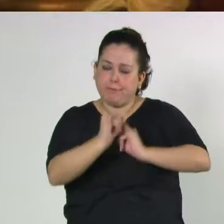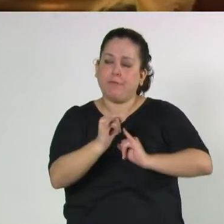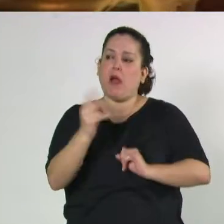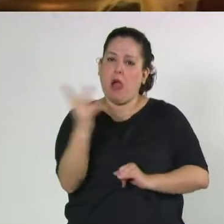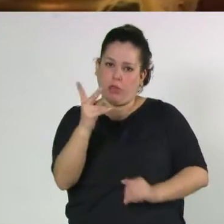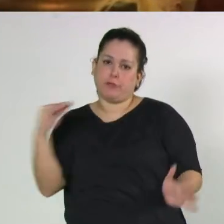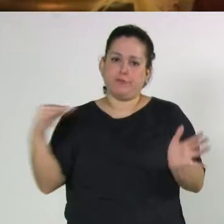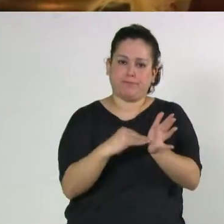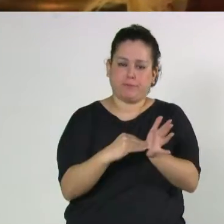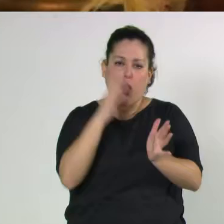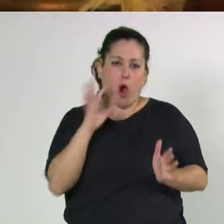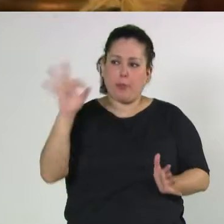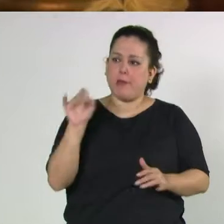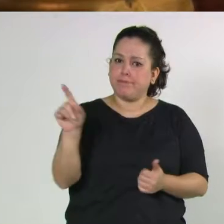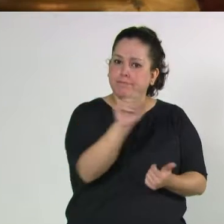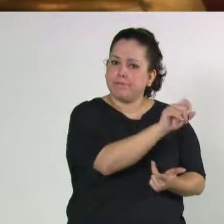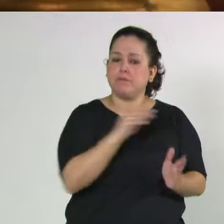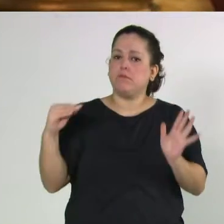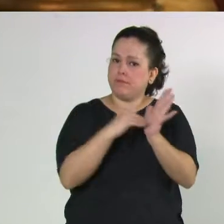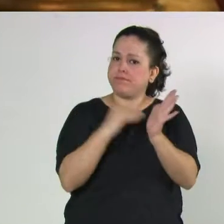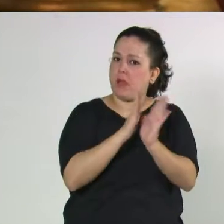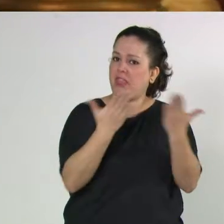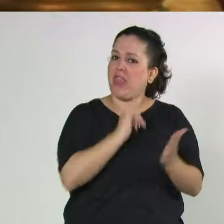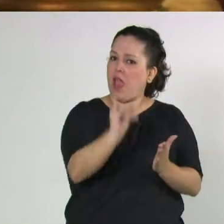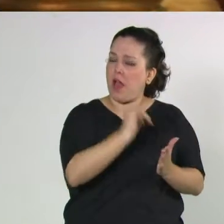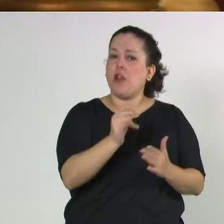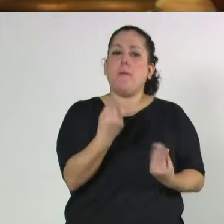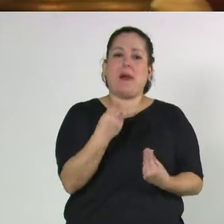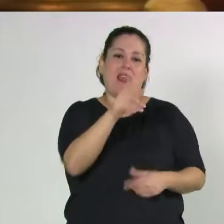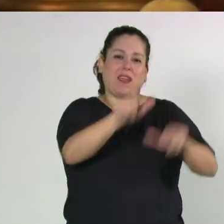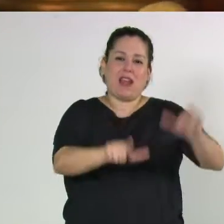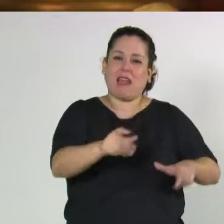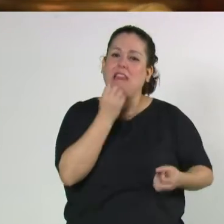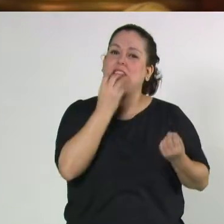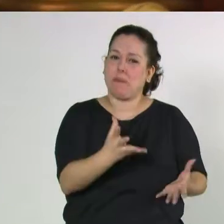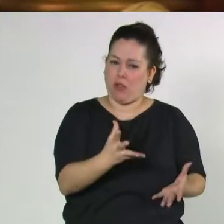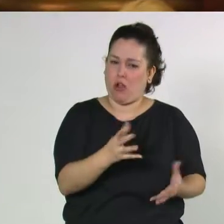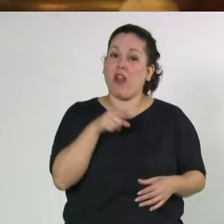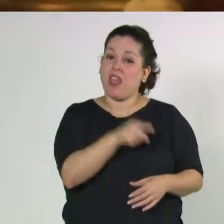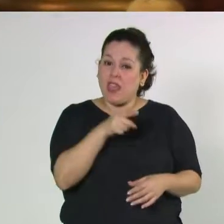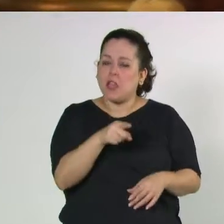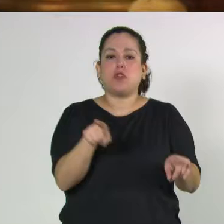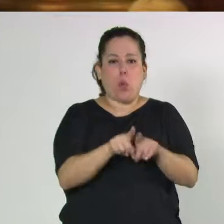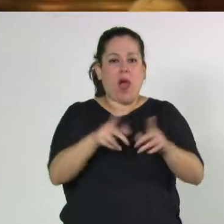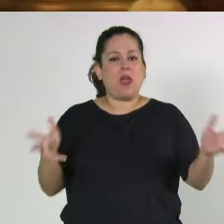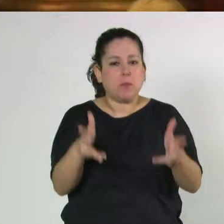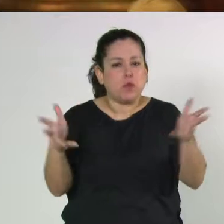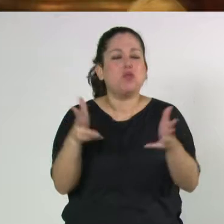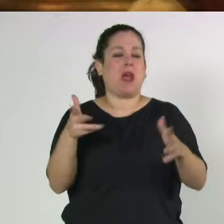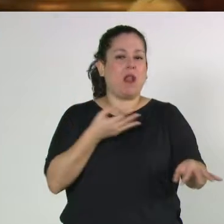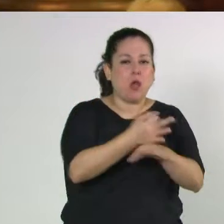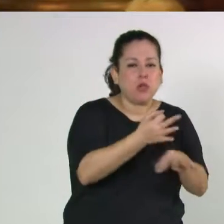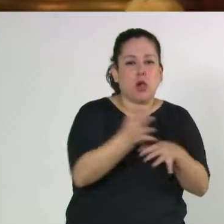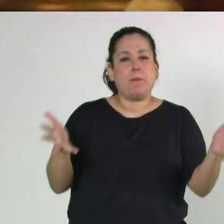divergentes, pero es una intención, lo mismo que la intención de hacer que la gente esté mejor. Y eso implica impulsar la educación, impulsar los